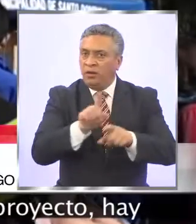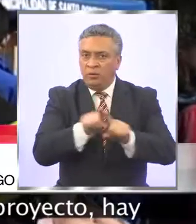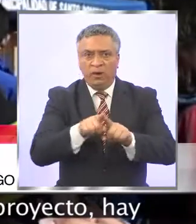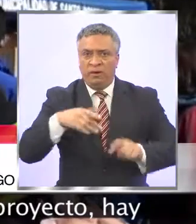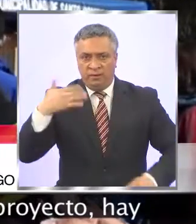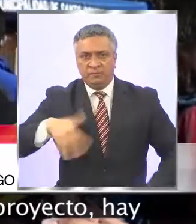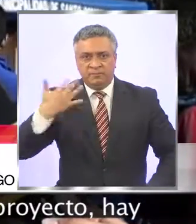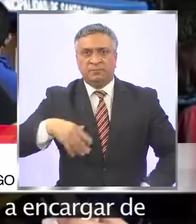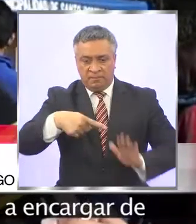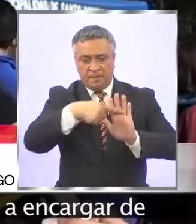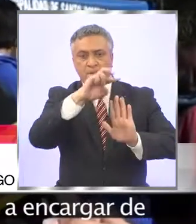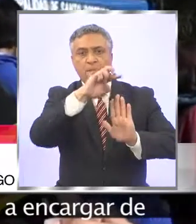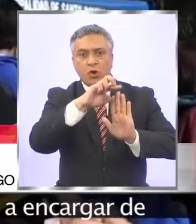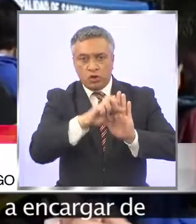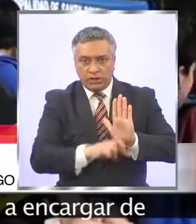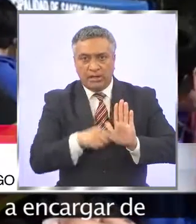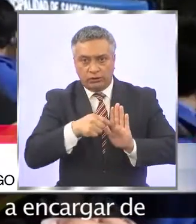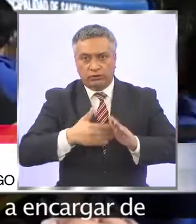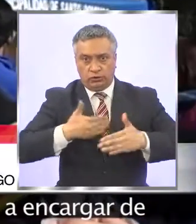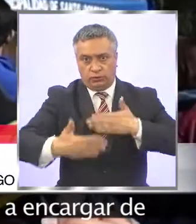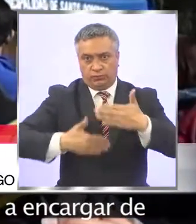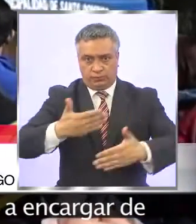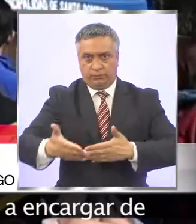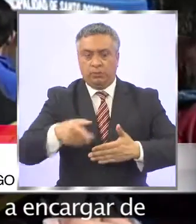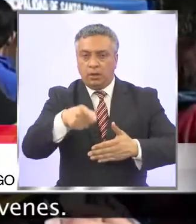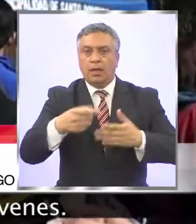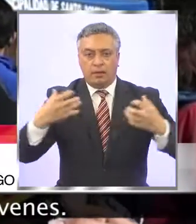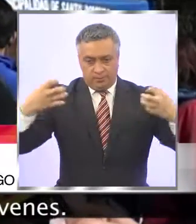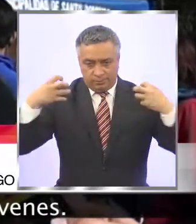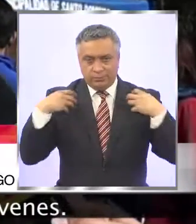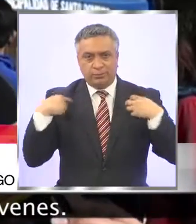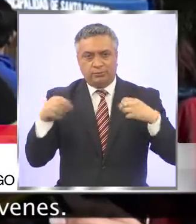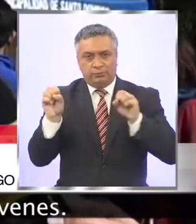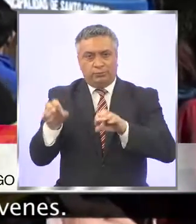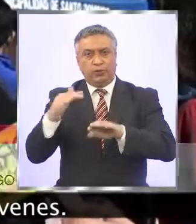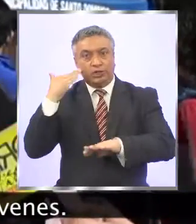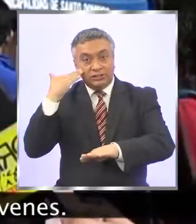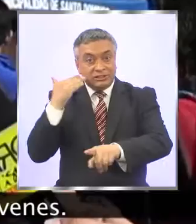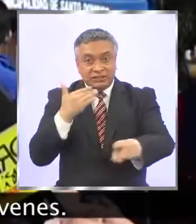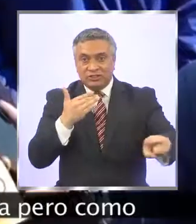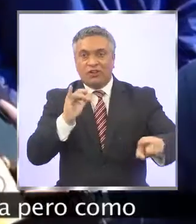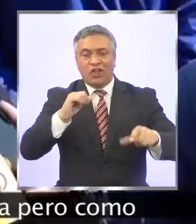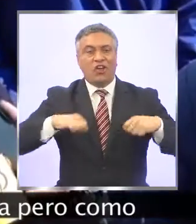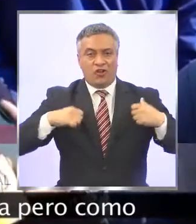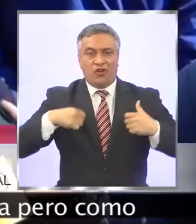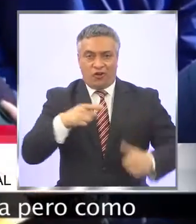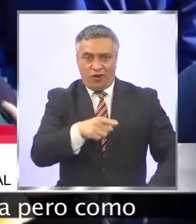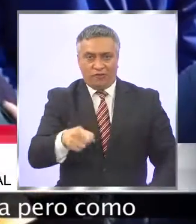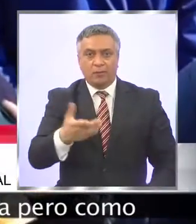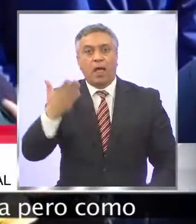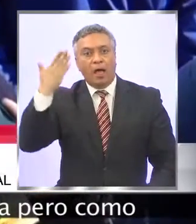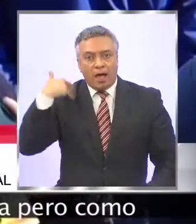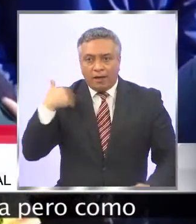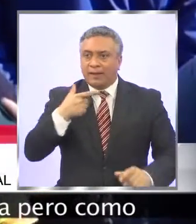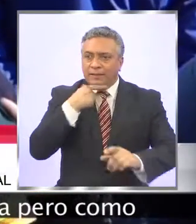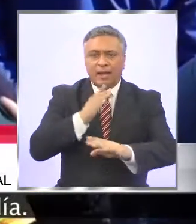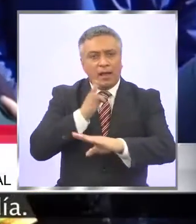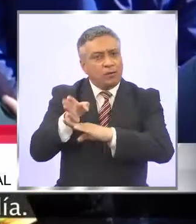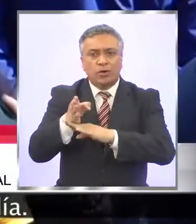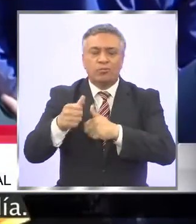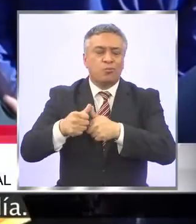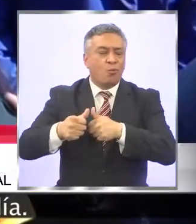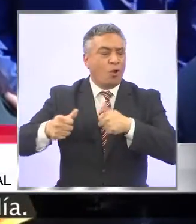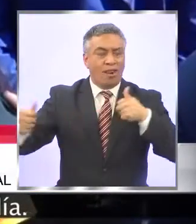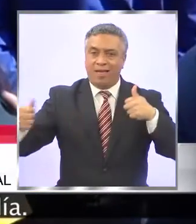llevar a cabo este proyecto, hay un equipo de profesores que se va encargar de formar a estos niños y jóvenes. Antes quería ir a la otra orquesta, pero